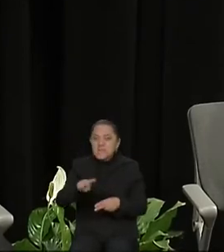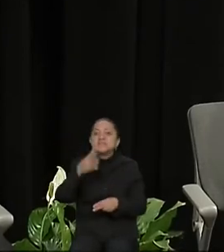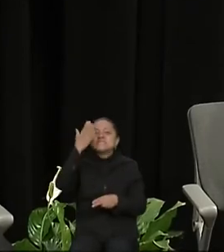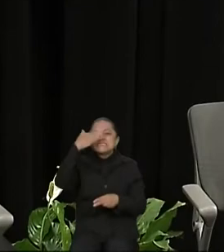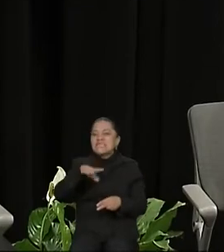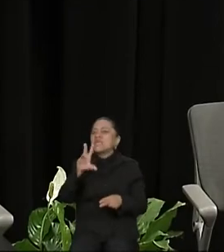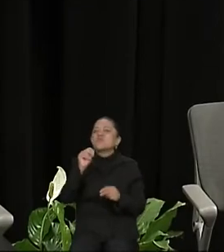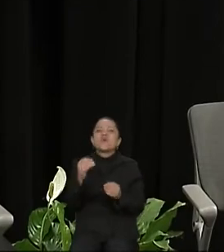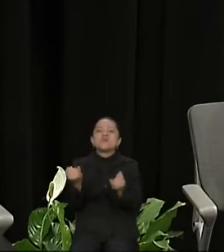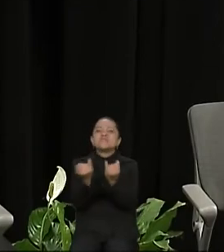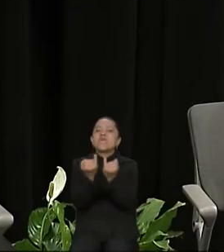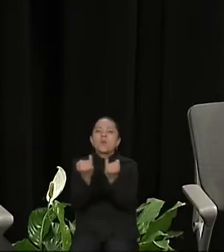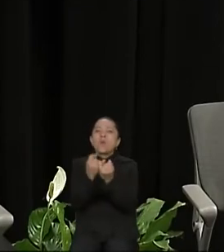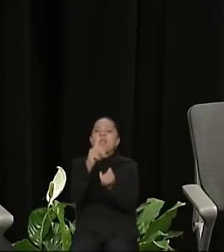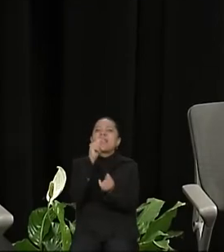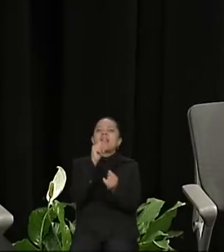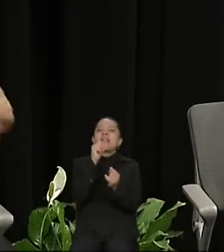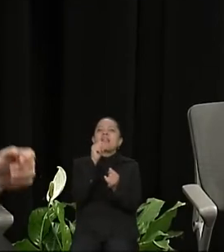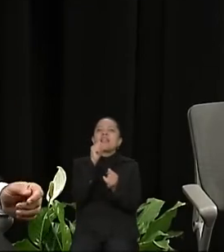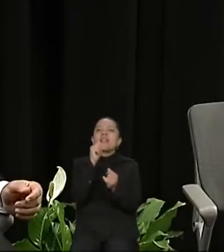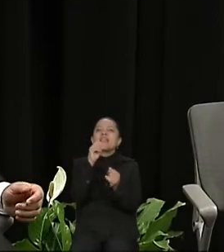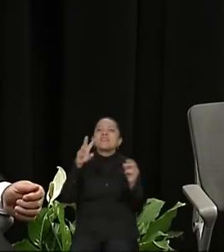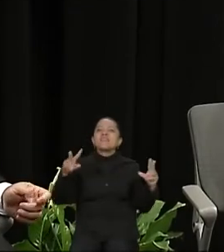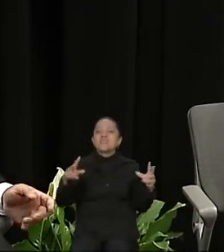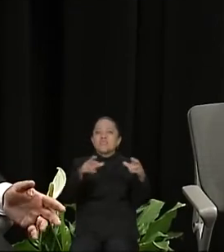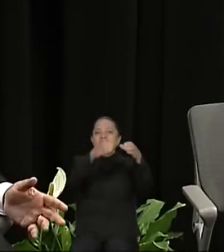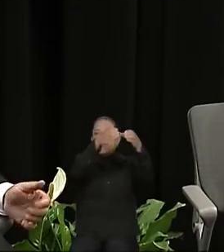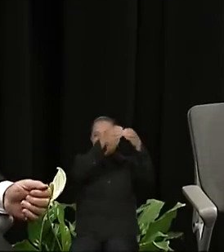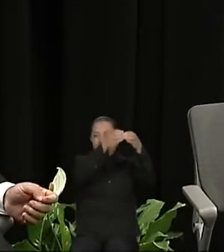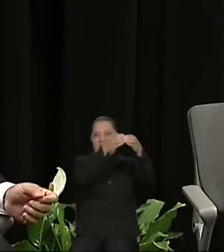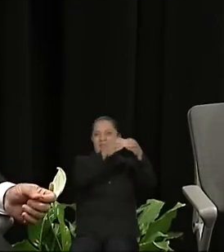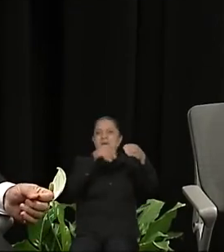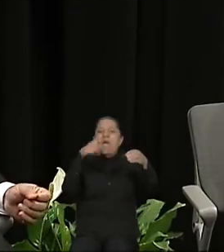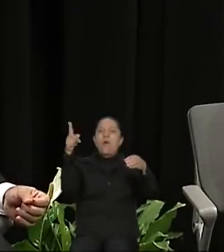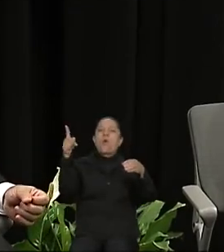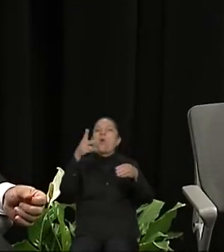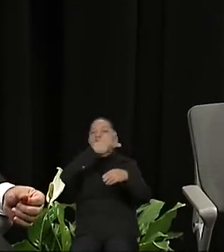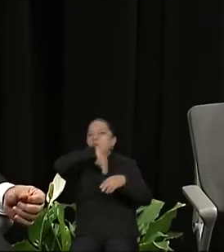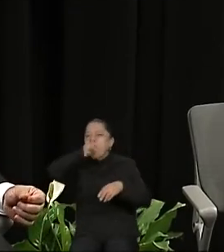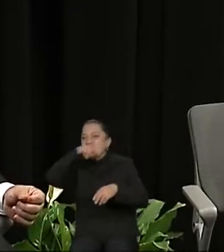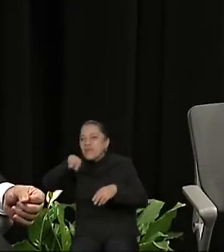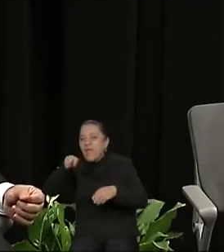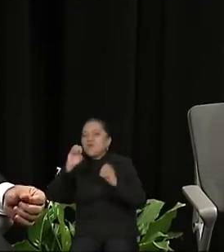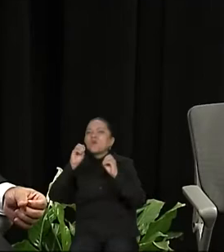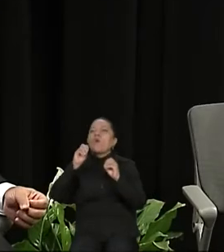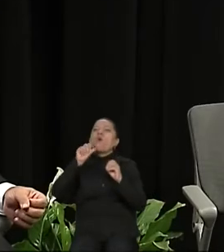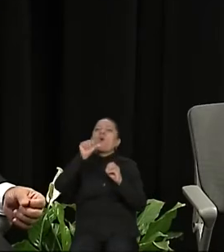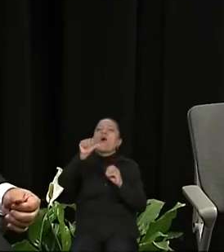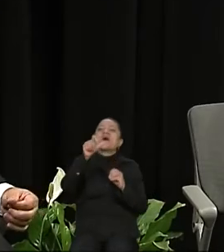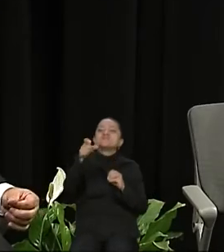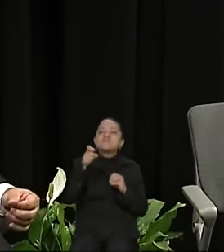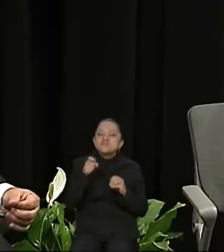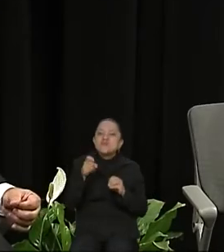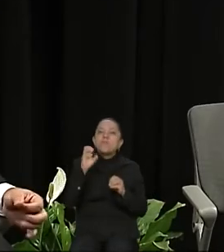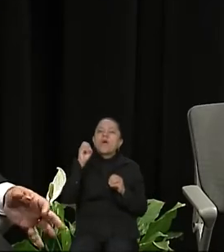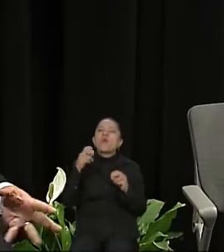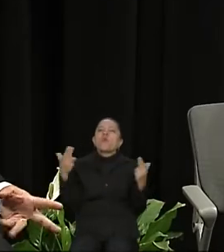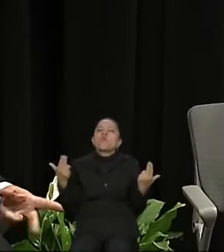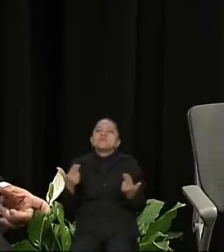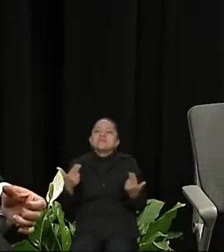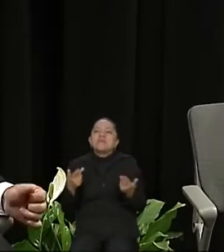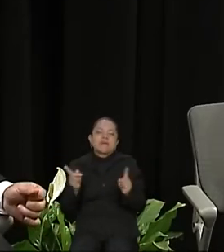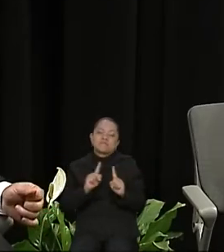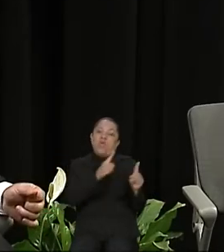en Tetela del Volcán que en Coatlán del Río ni tampoco será en Azochiapan que en Huitzilac. Por eso les digo,